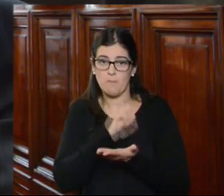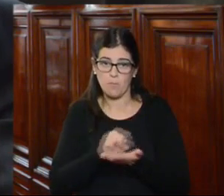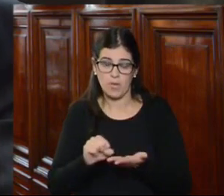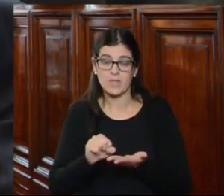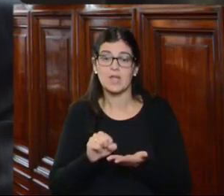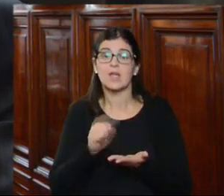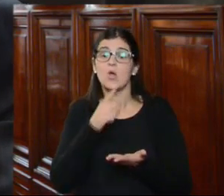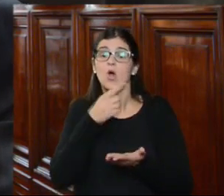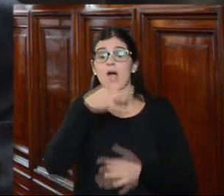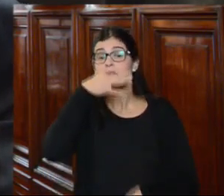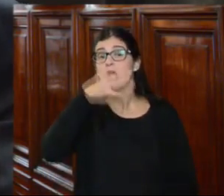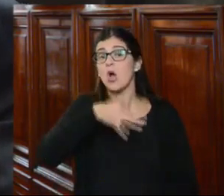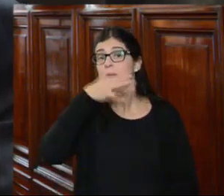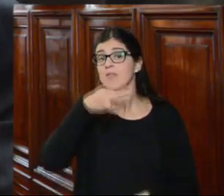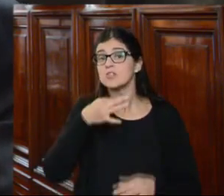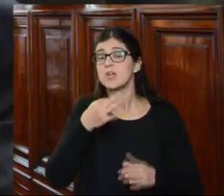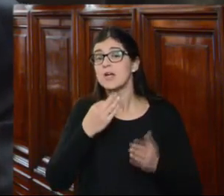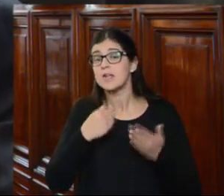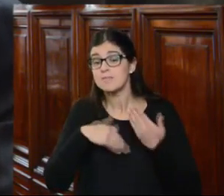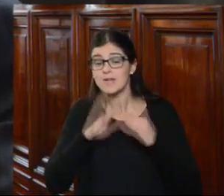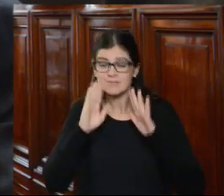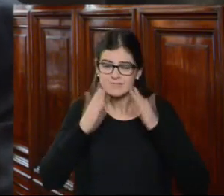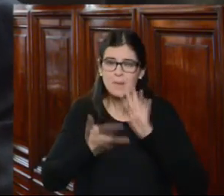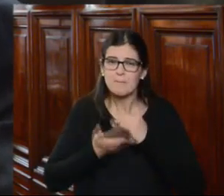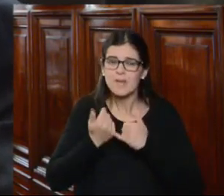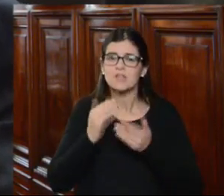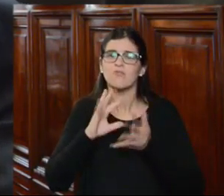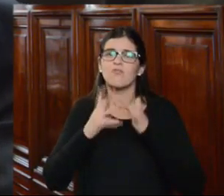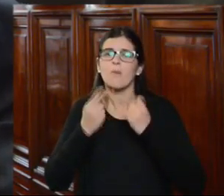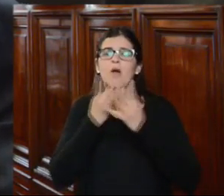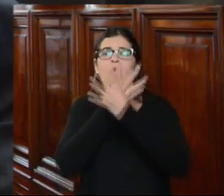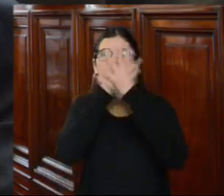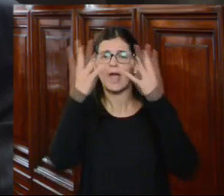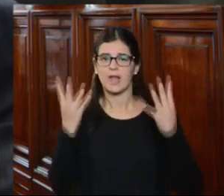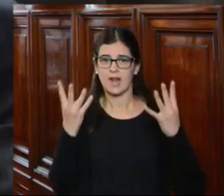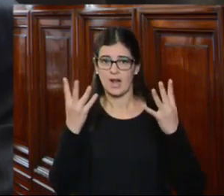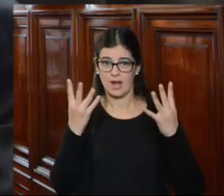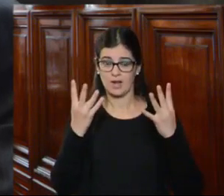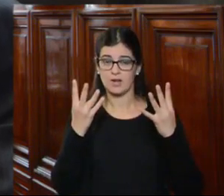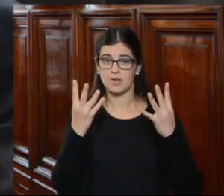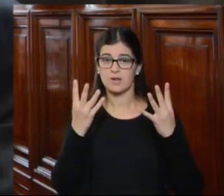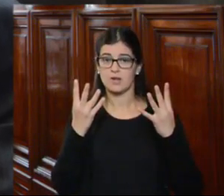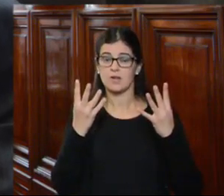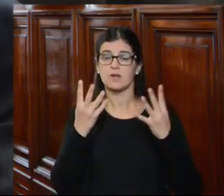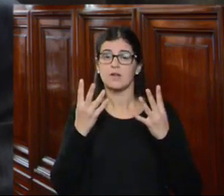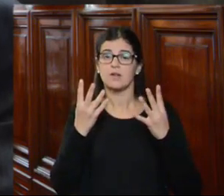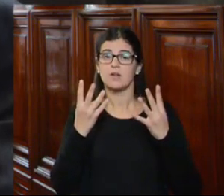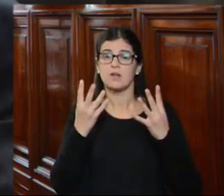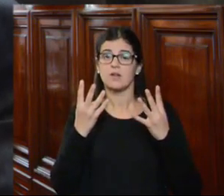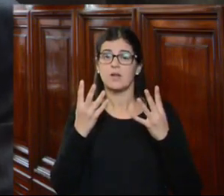sus recomendaciones son más bien normalmente de carácter general como para